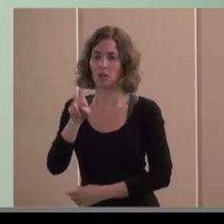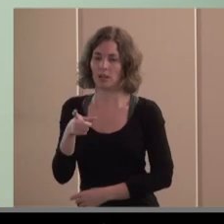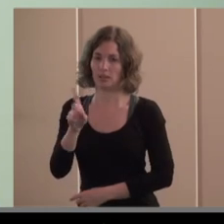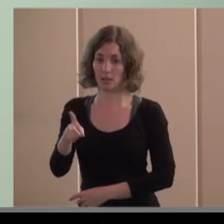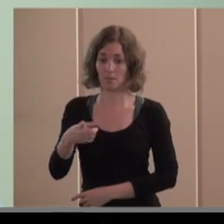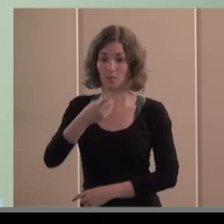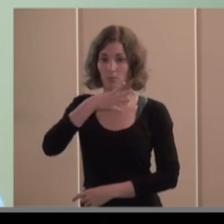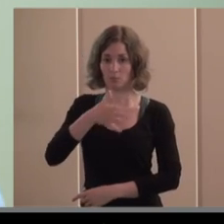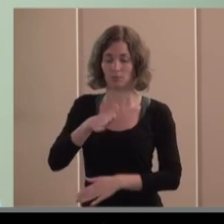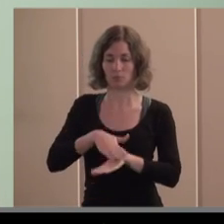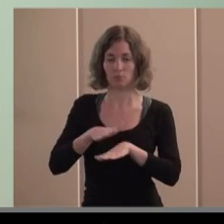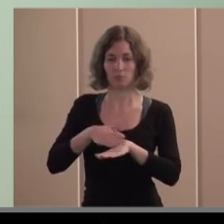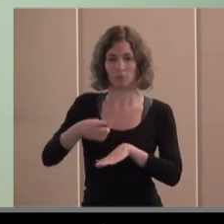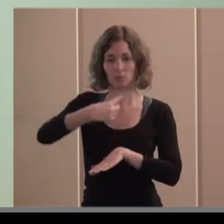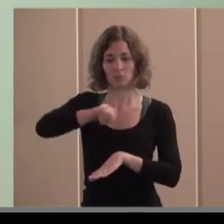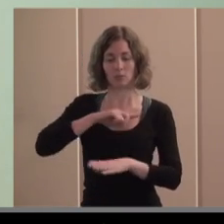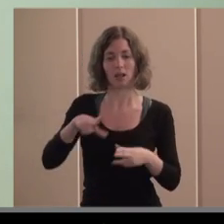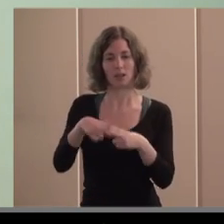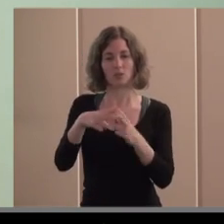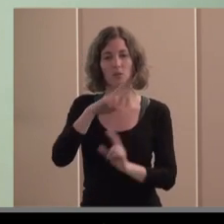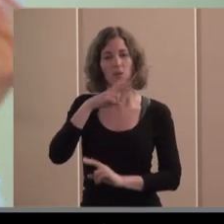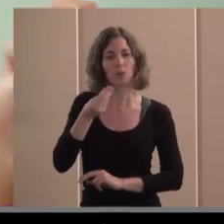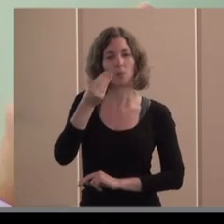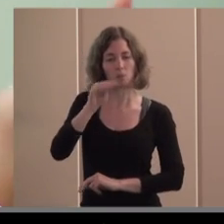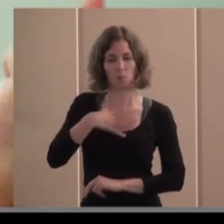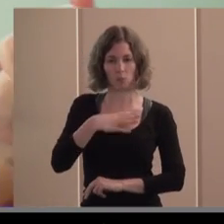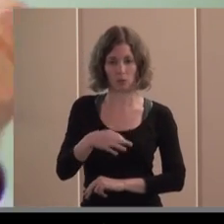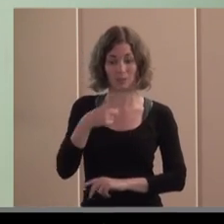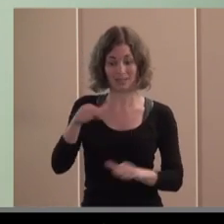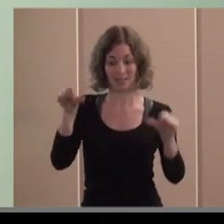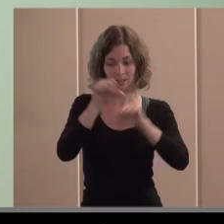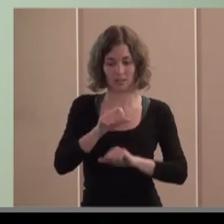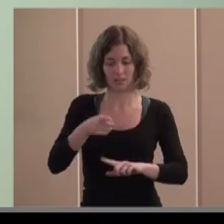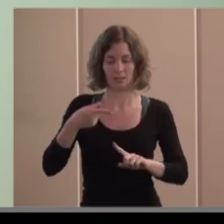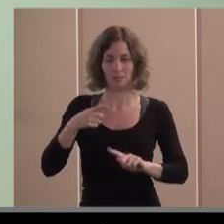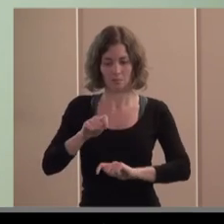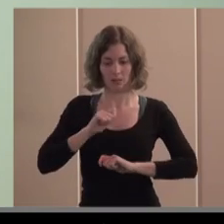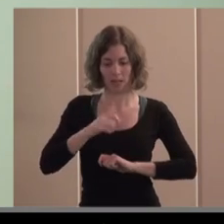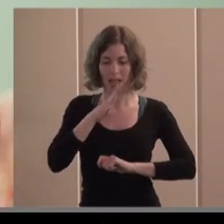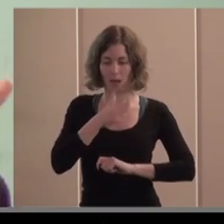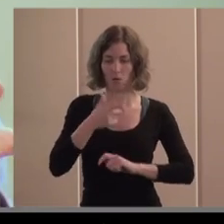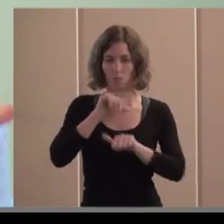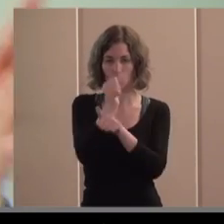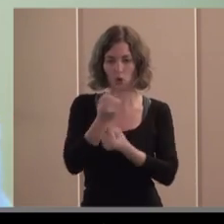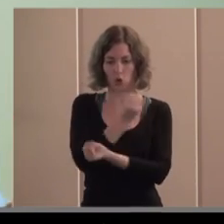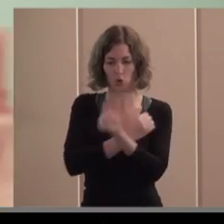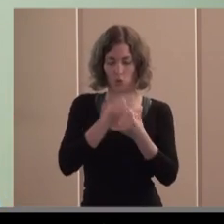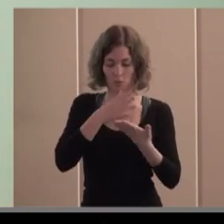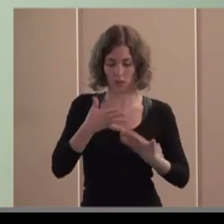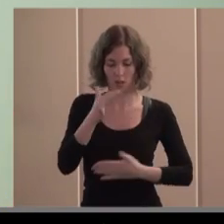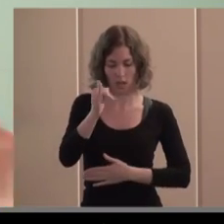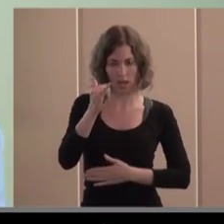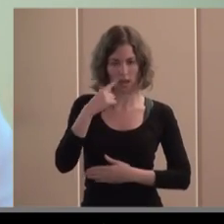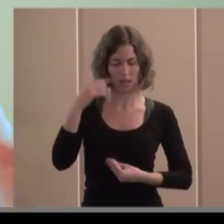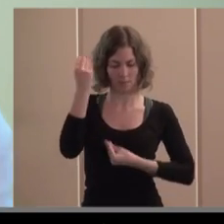en cierto modo la crisis está suponiendo un replanteamiento del modelo económico actual y por ende de la frontera entre los distintos sectores lo público el